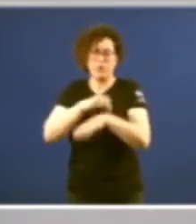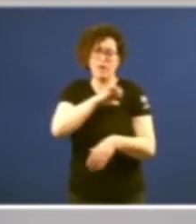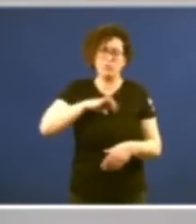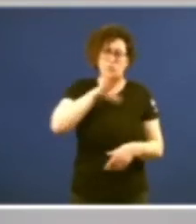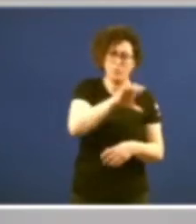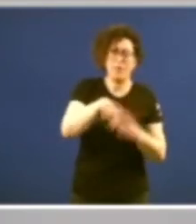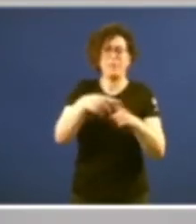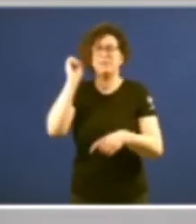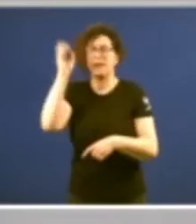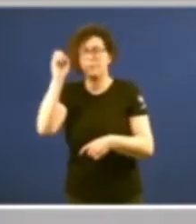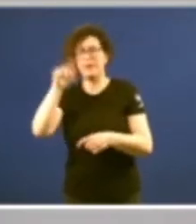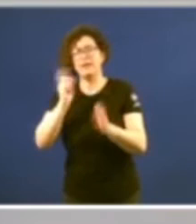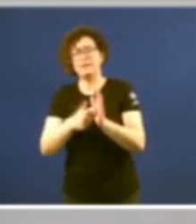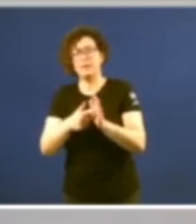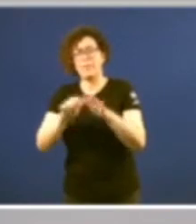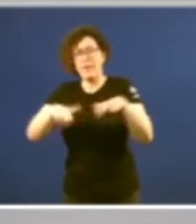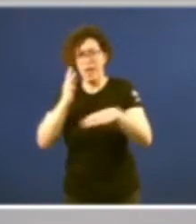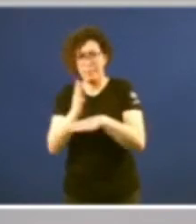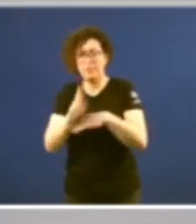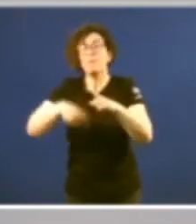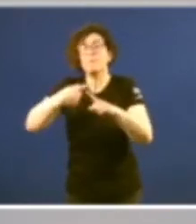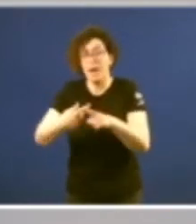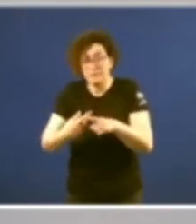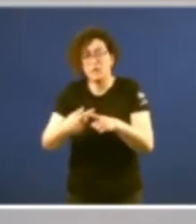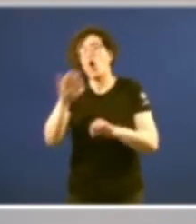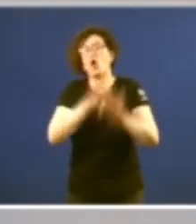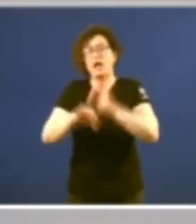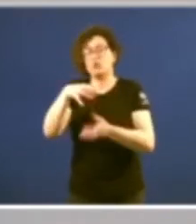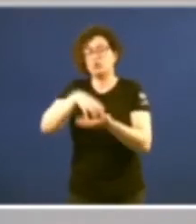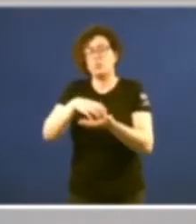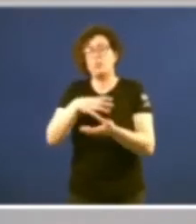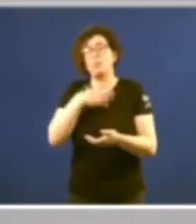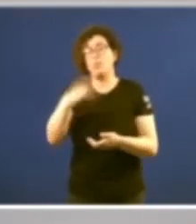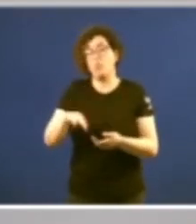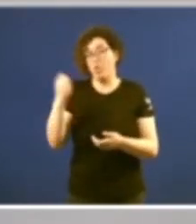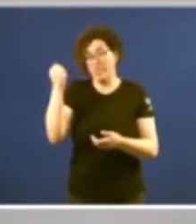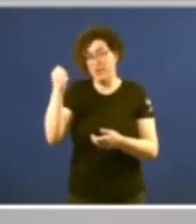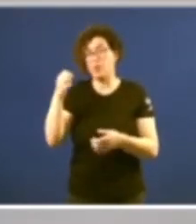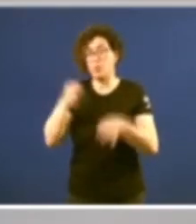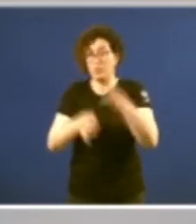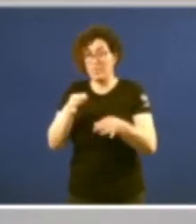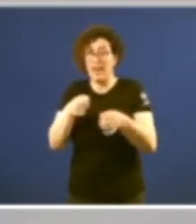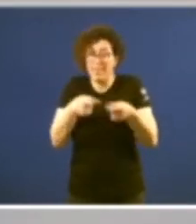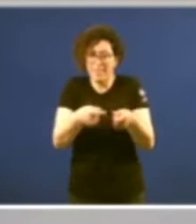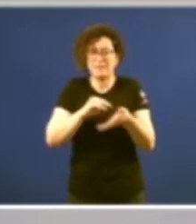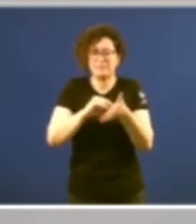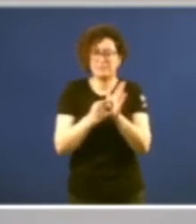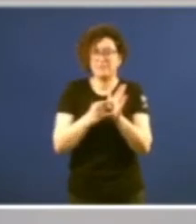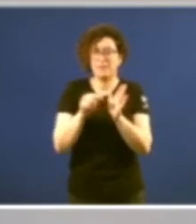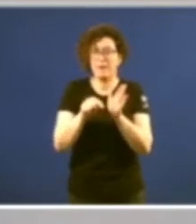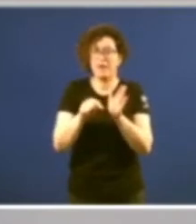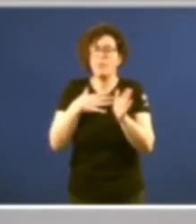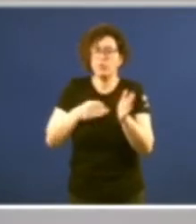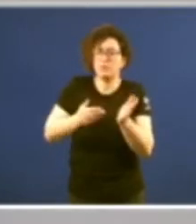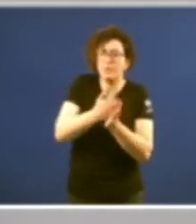as Asambleas Legislativas ou o Parlamento e os órganos do Poder Judicial, un sistema que viabiliza a